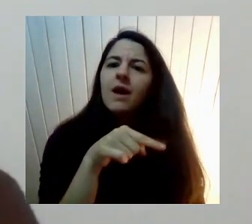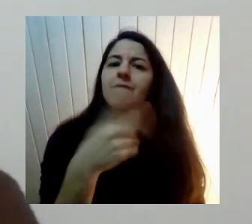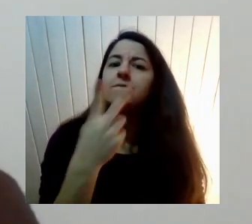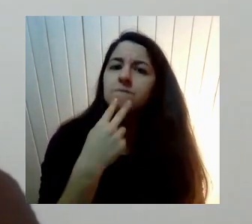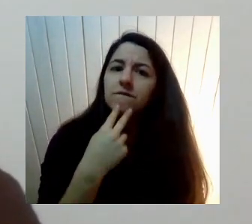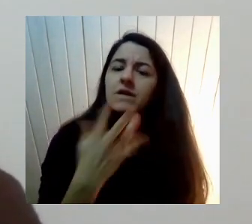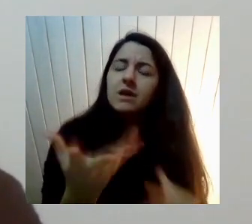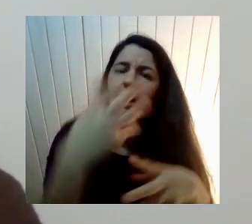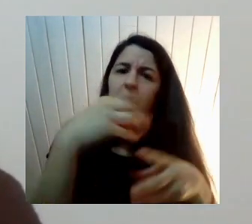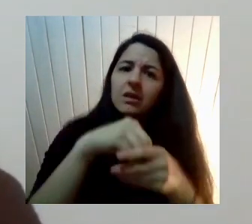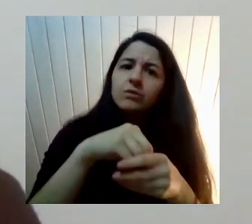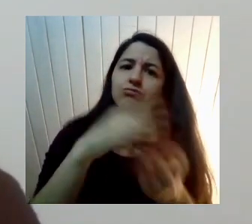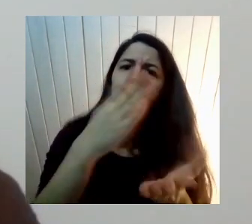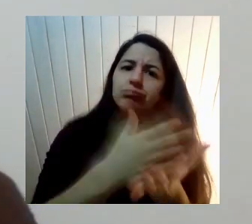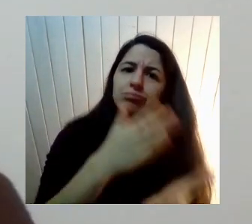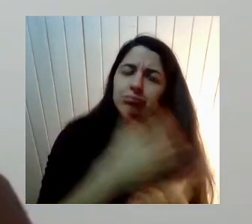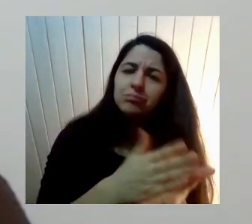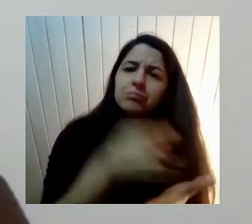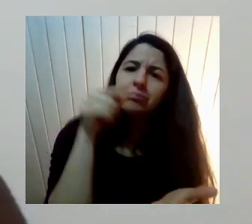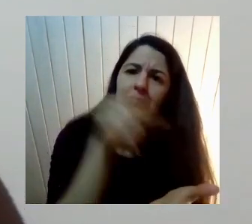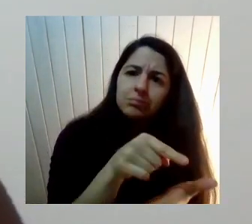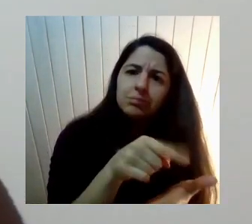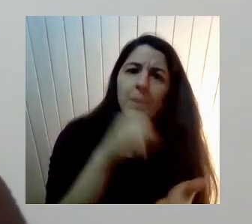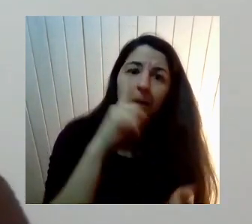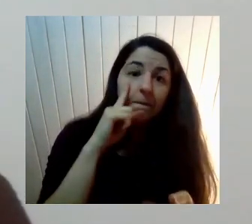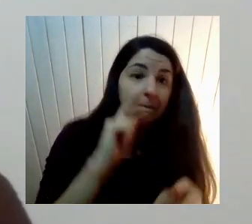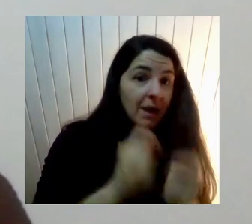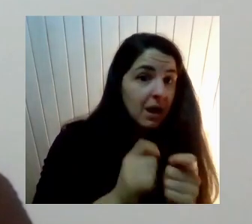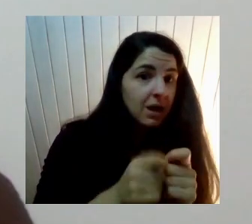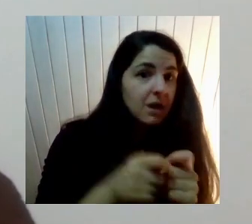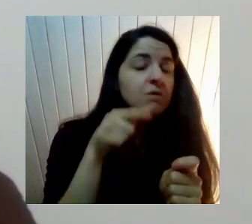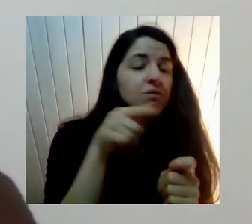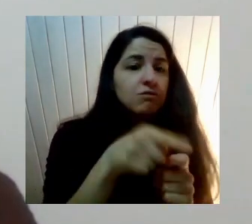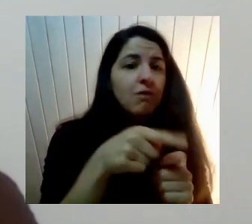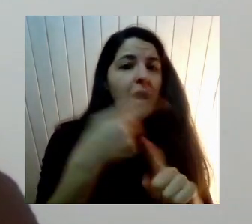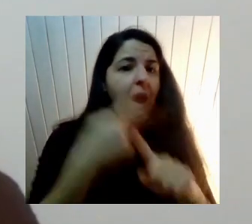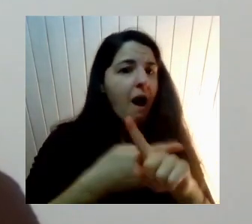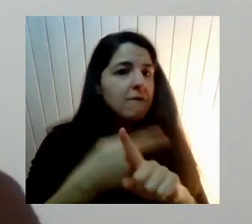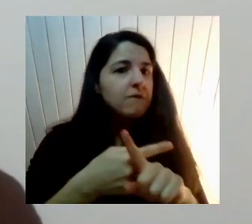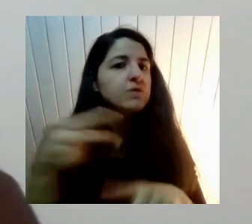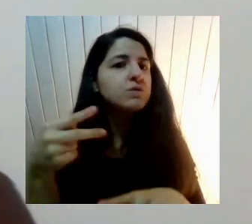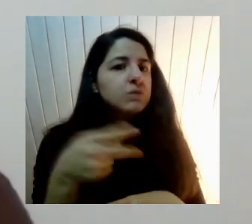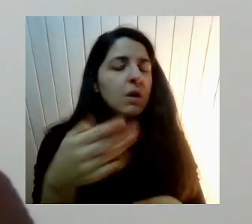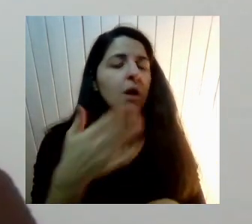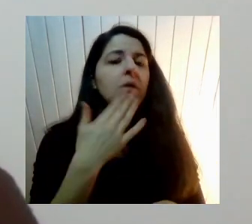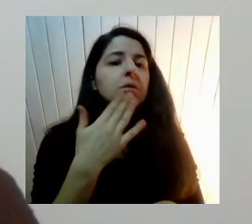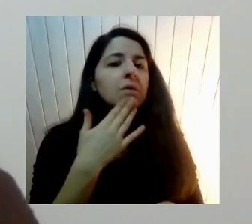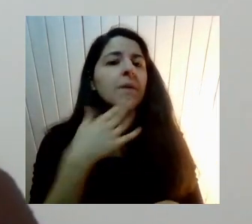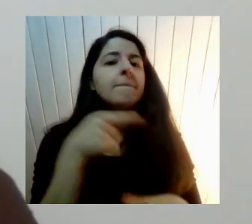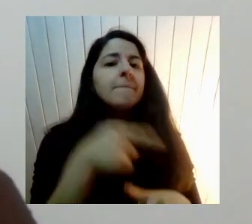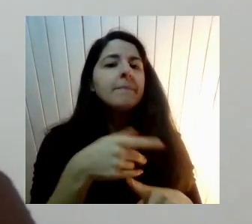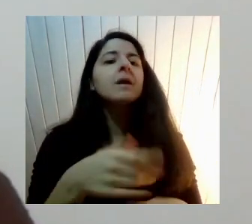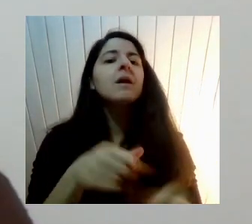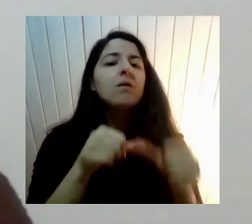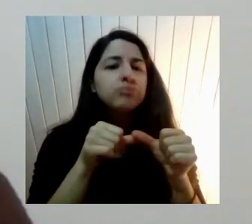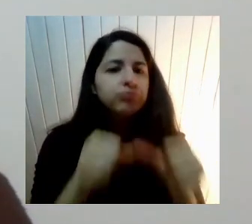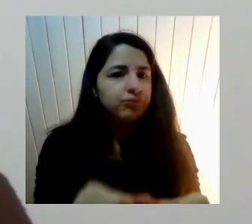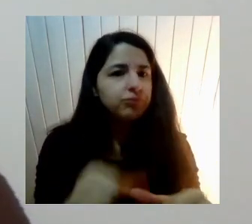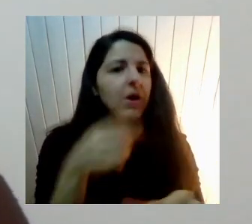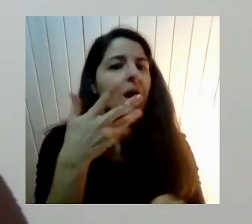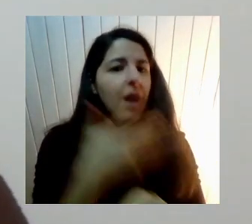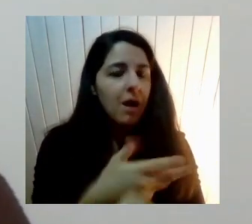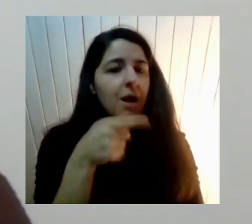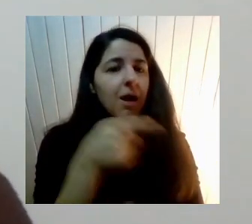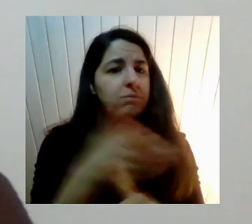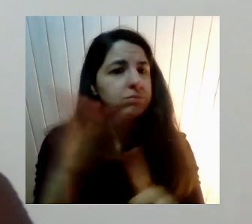educativos Que eran un peligro Donde había acoso Donde había abuso Y donde también No ocurrieron violaciones Yo recuerdo perfectamente Cuando